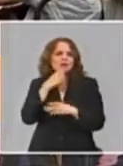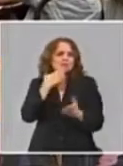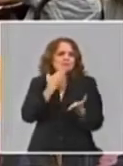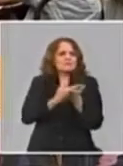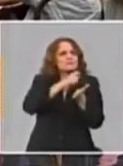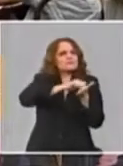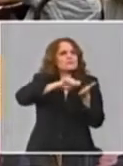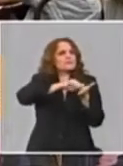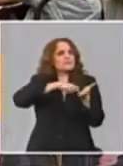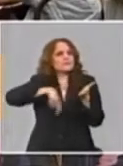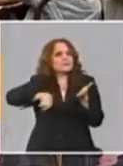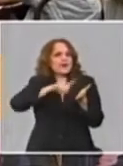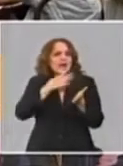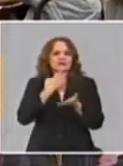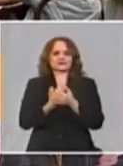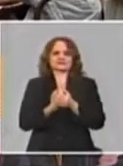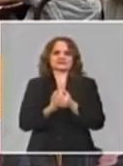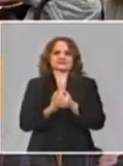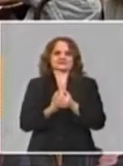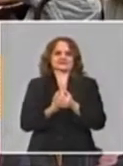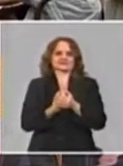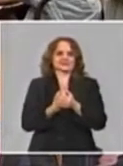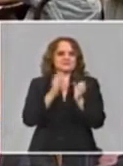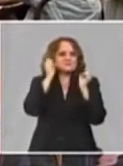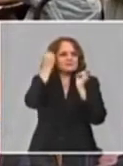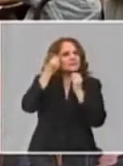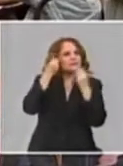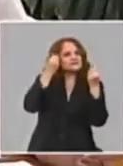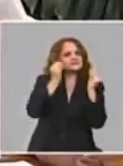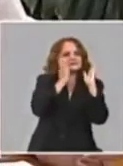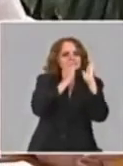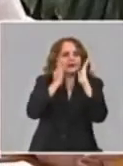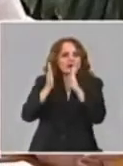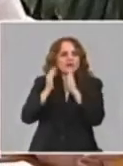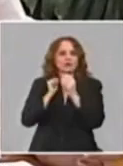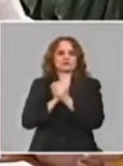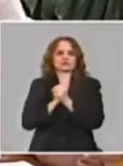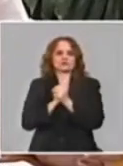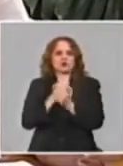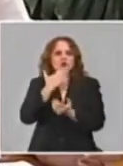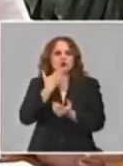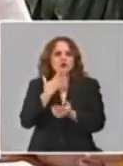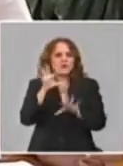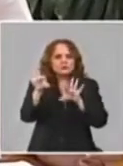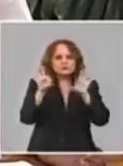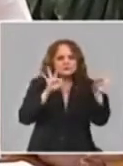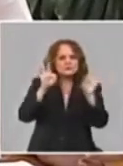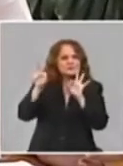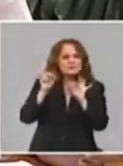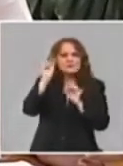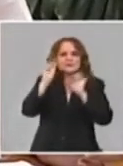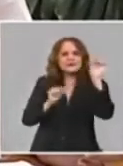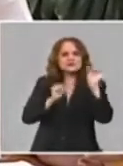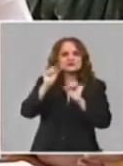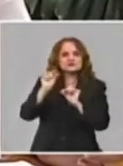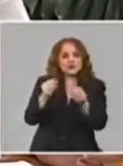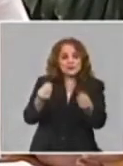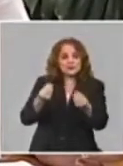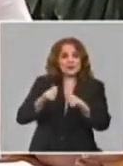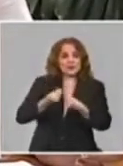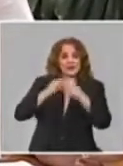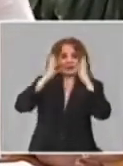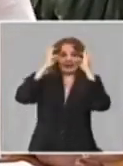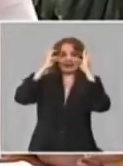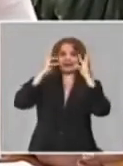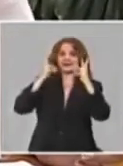robusto un diseño muestral para que después nos dé resultados que